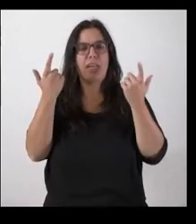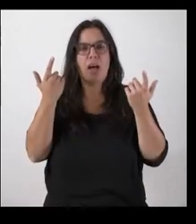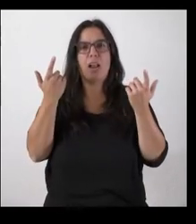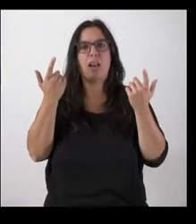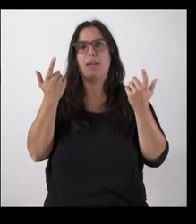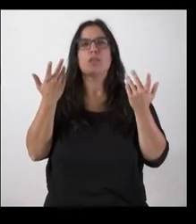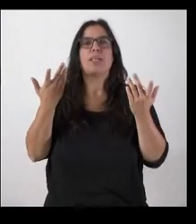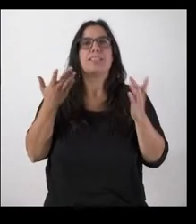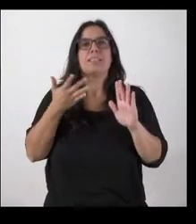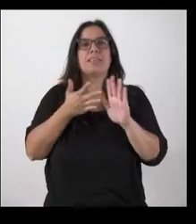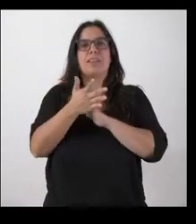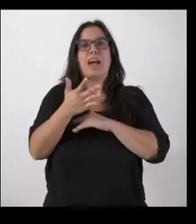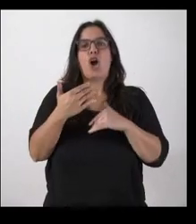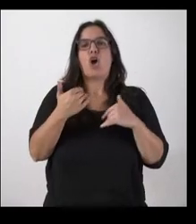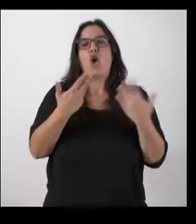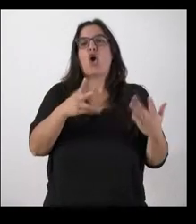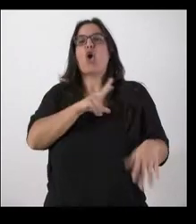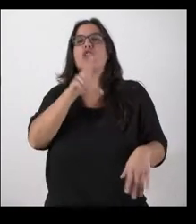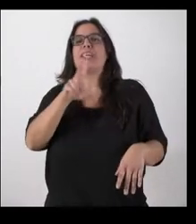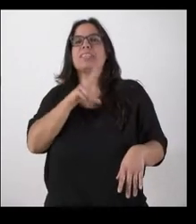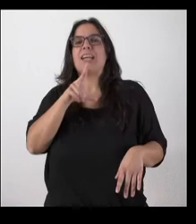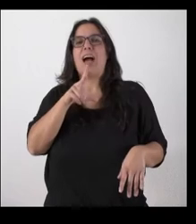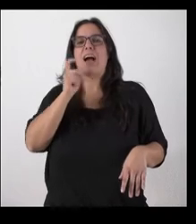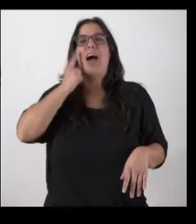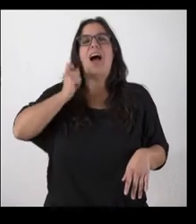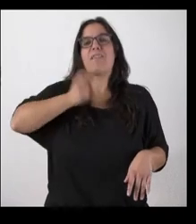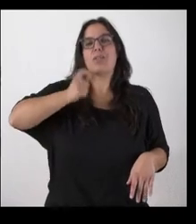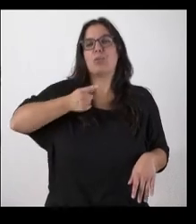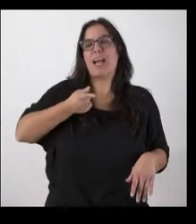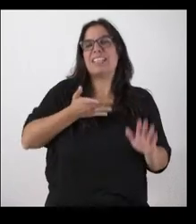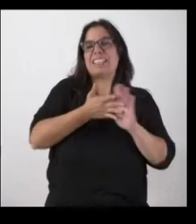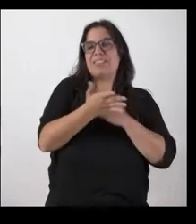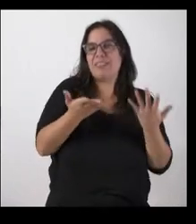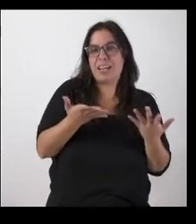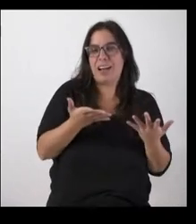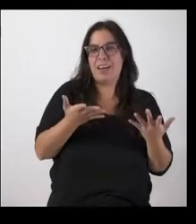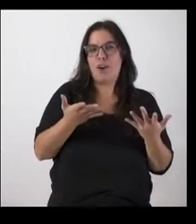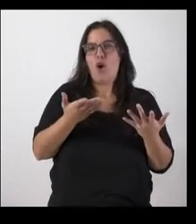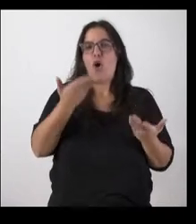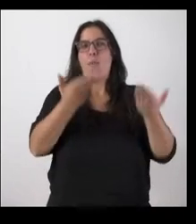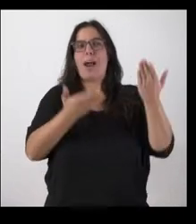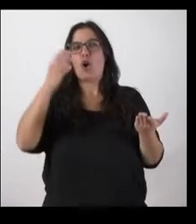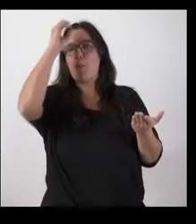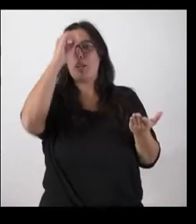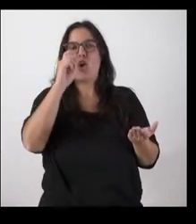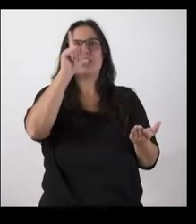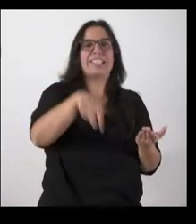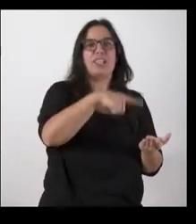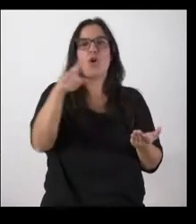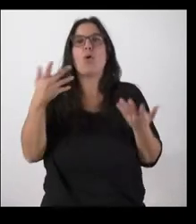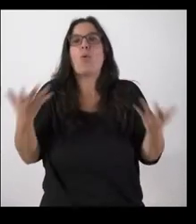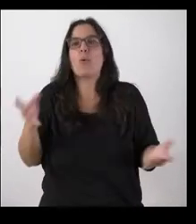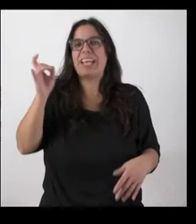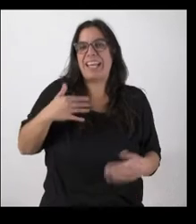¿qué se va a considerar muestra de cortesía habitual o quién va a baremar si ese regalo es una muestra de cortesía habitual? Y que nos explique un poco